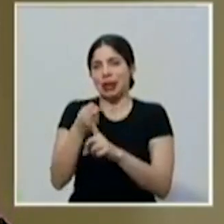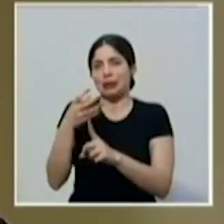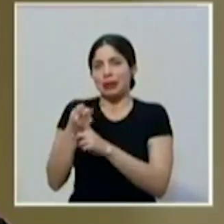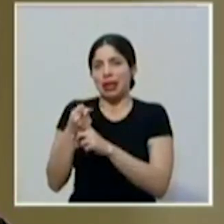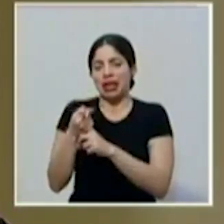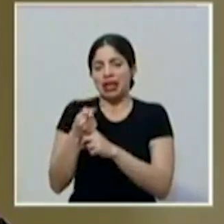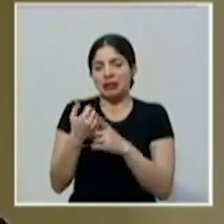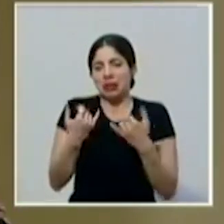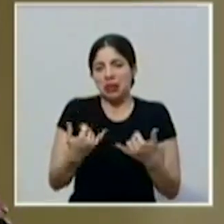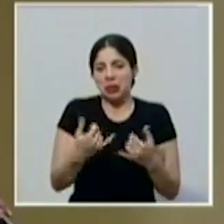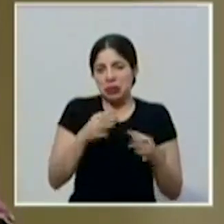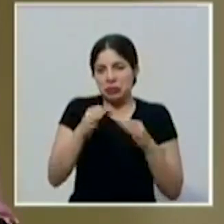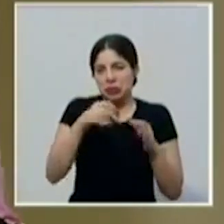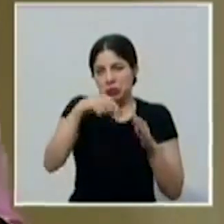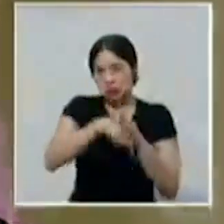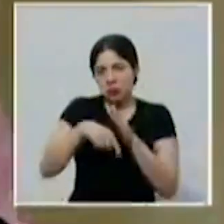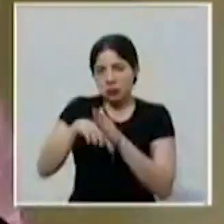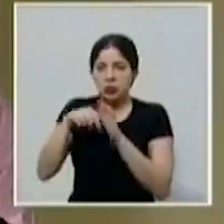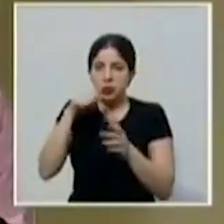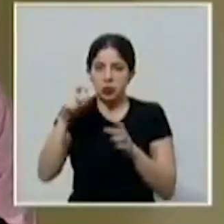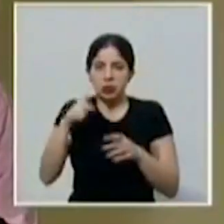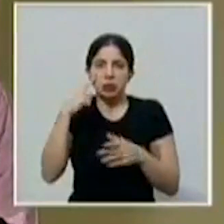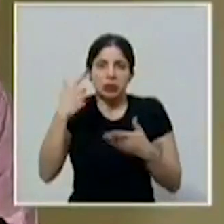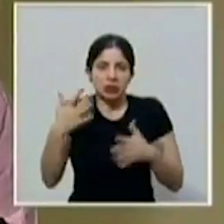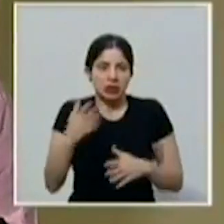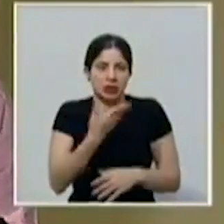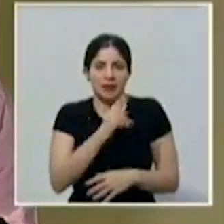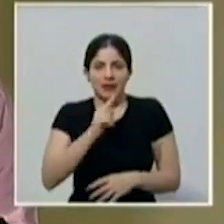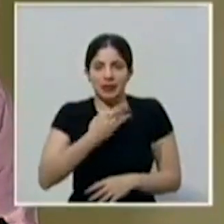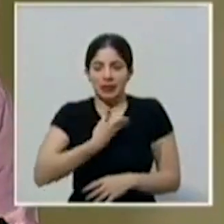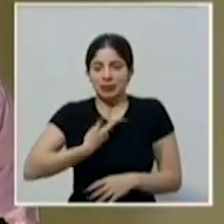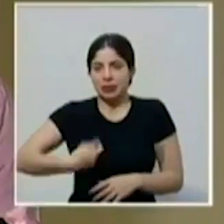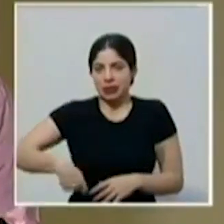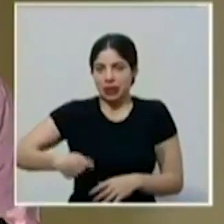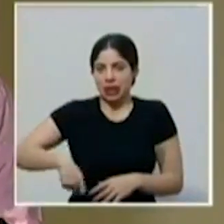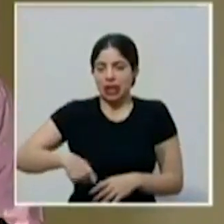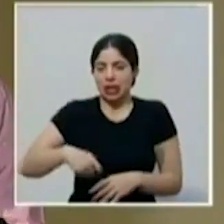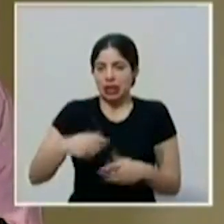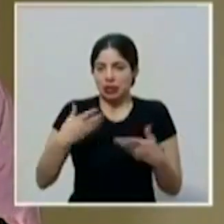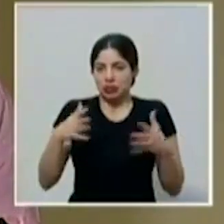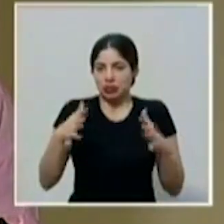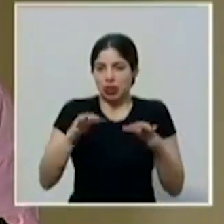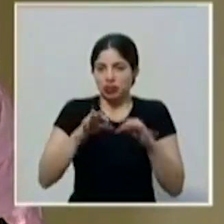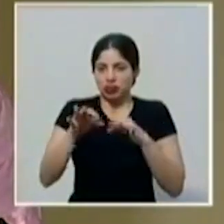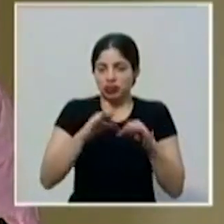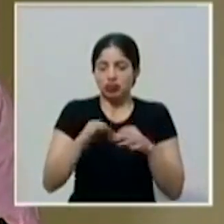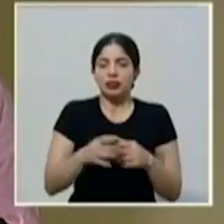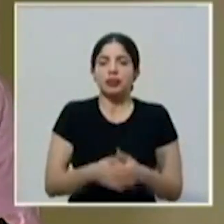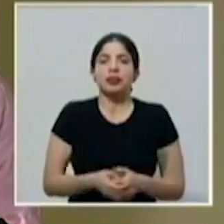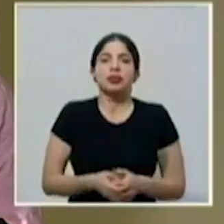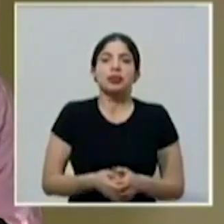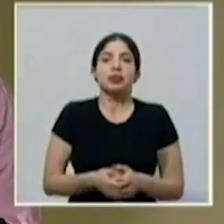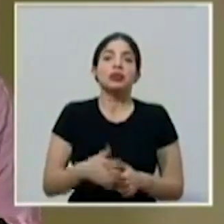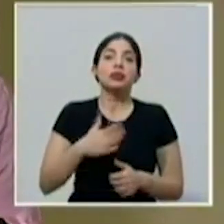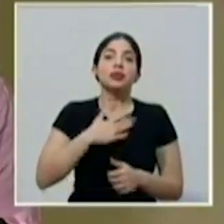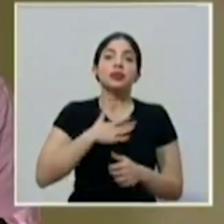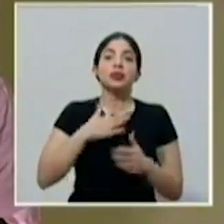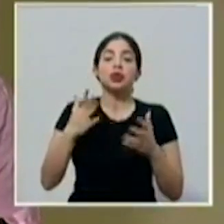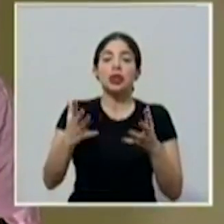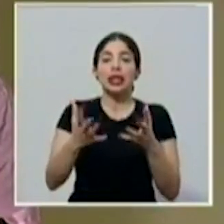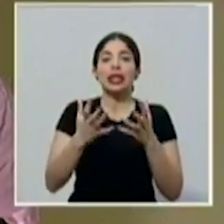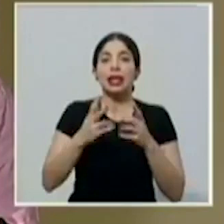profundizar ni a mencionar porque ya la señora vicepresidenta así lo hizo, quiero